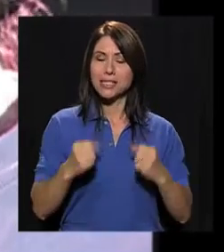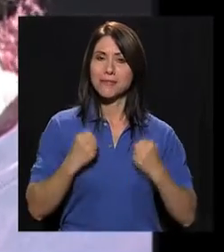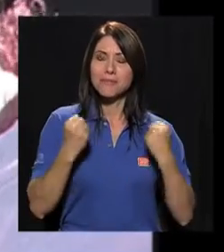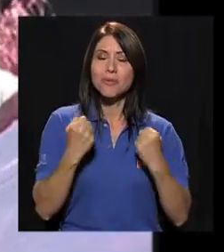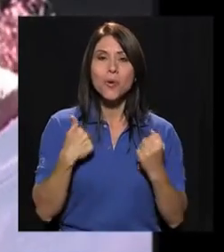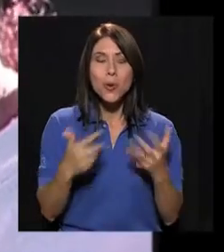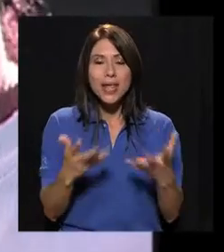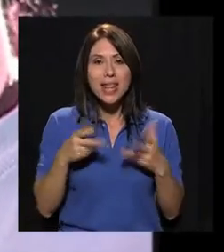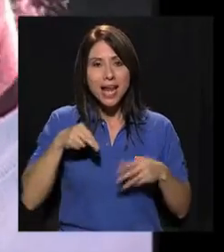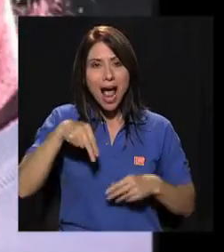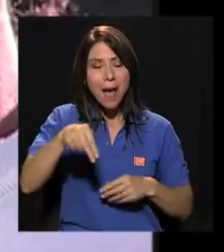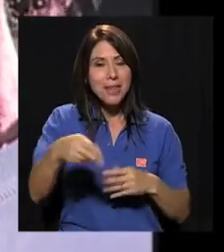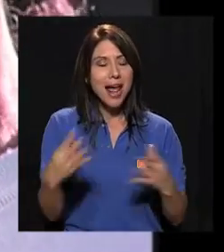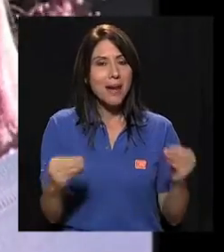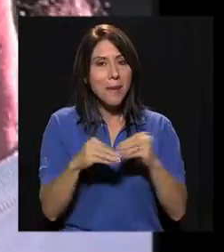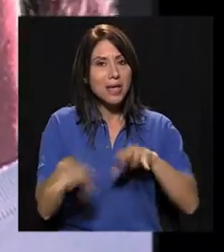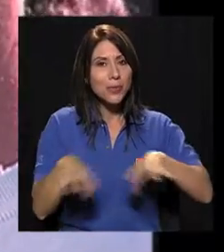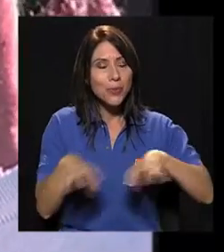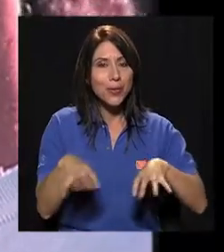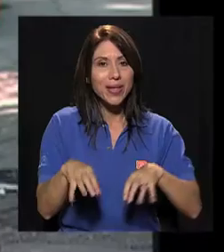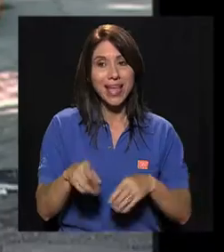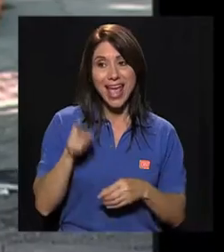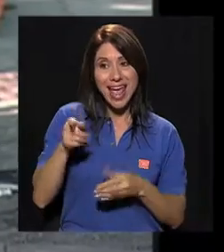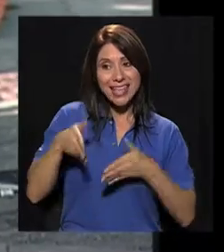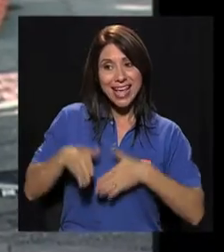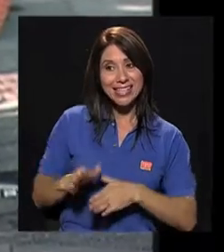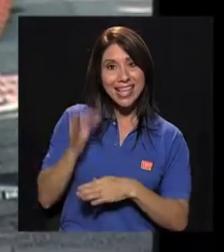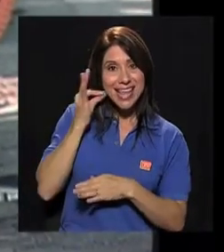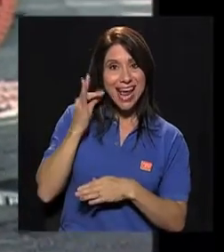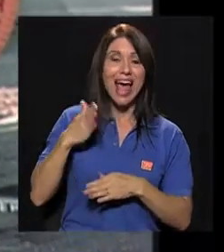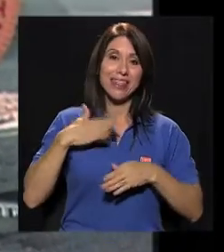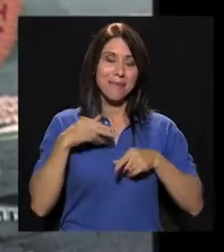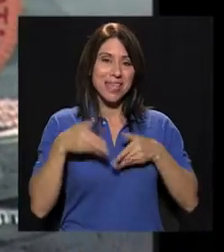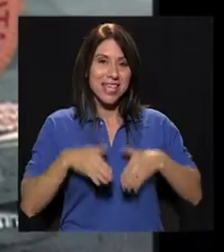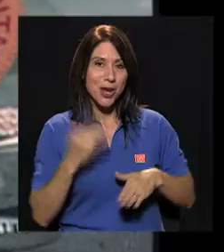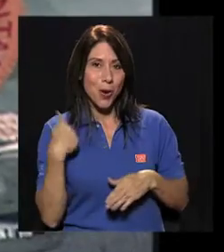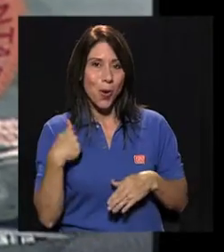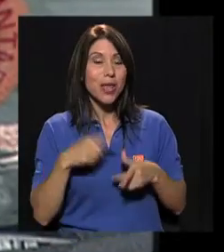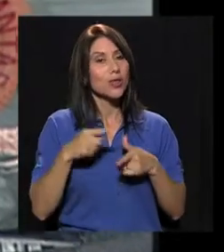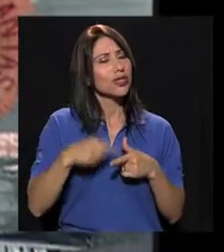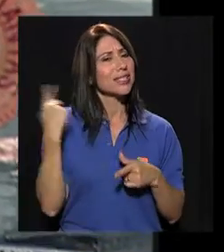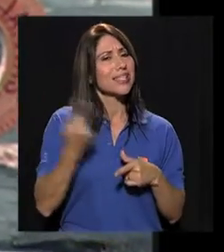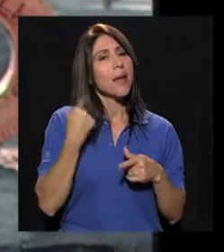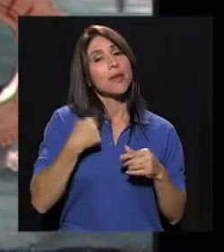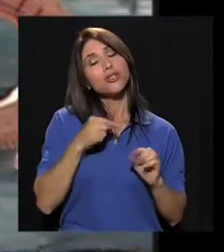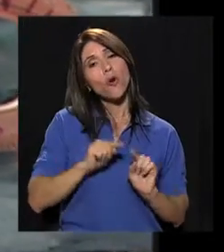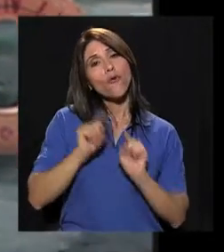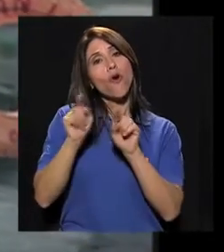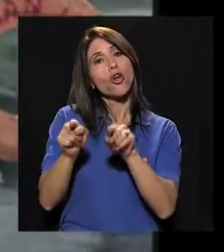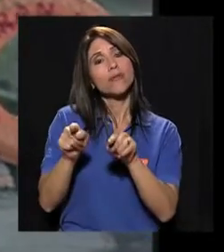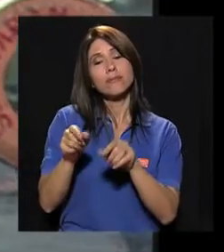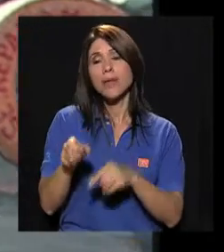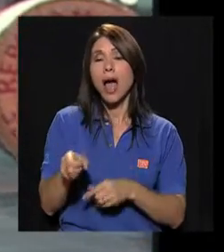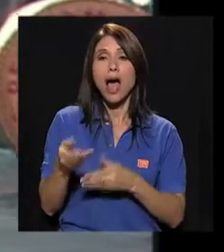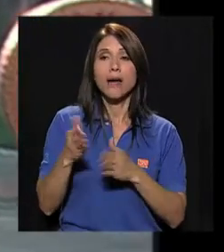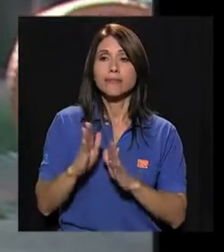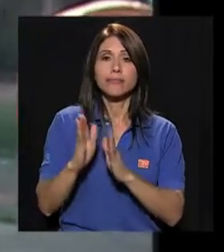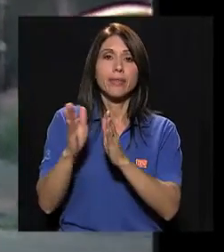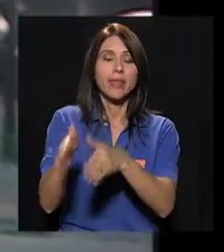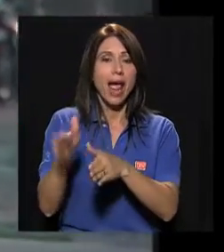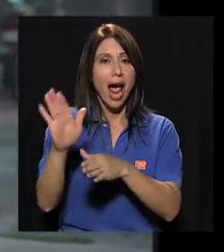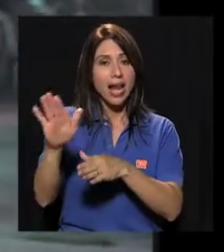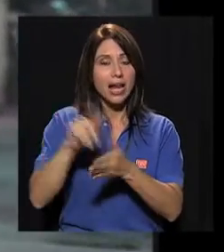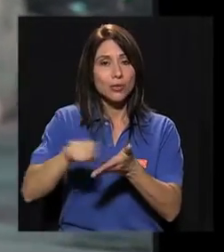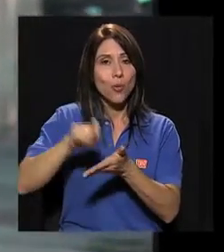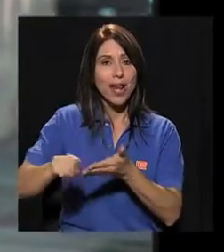uno no pasa que vaya. Voy con más energía a venir a caminar. Ella es hija de mi hijo. Y entonces yo voy siempre a dejar a la escuela a la